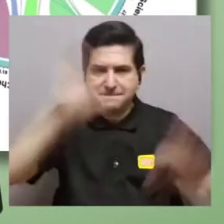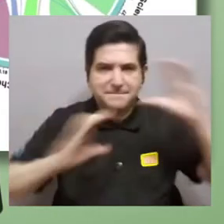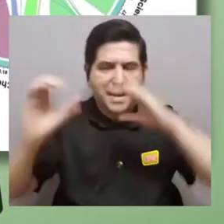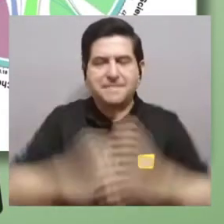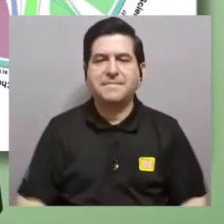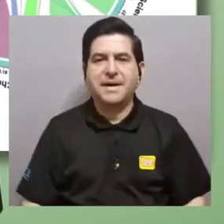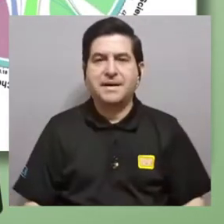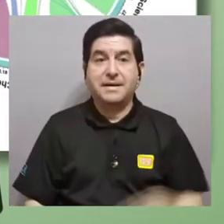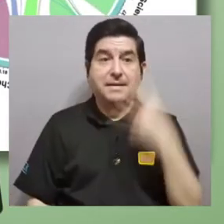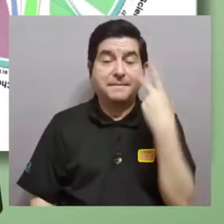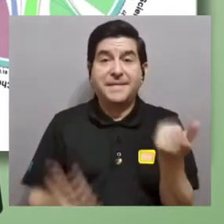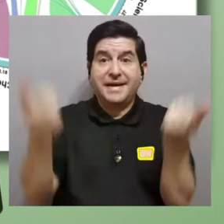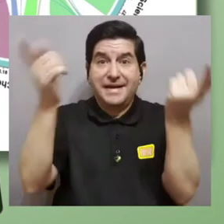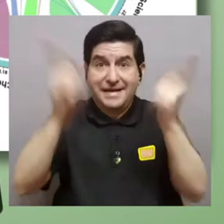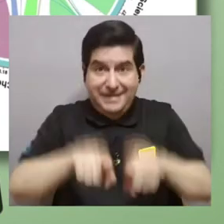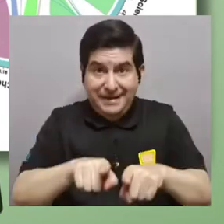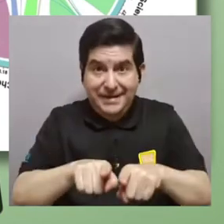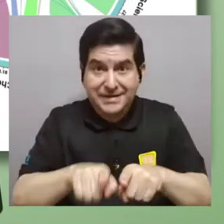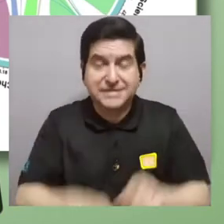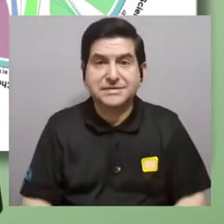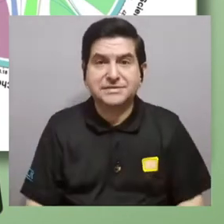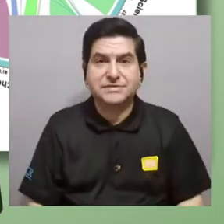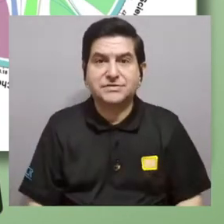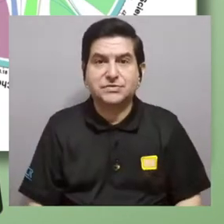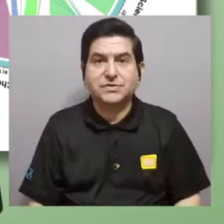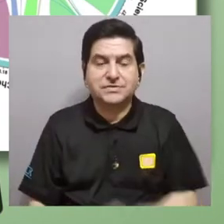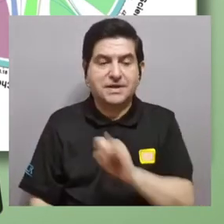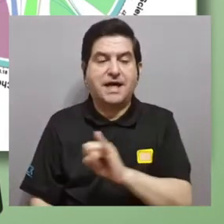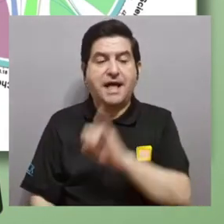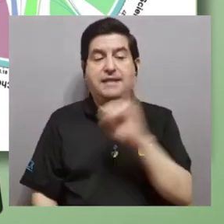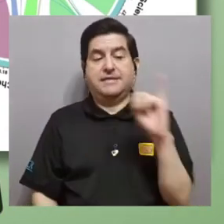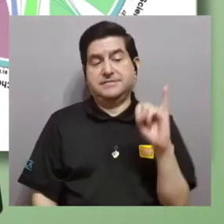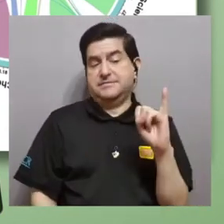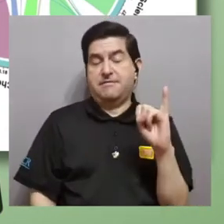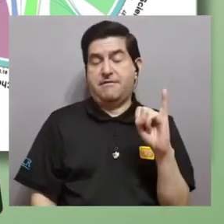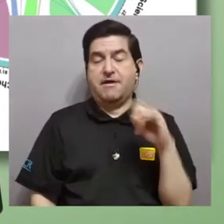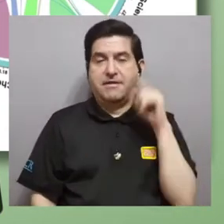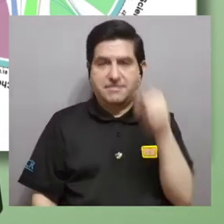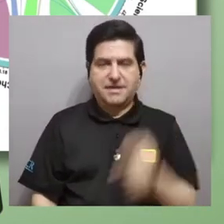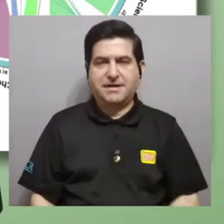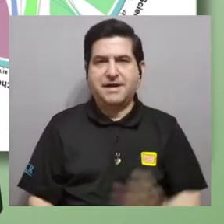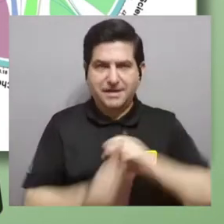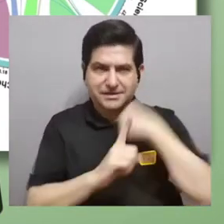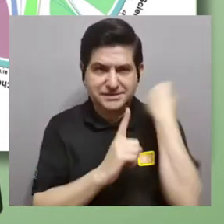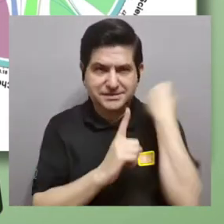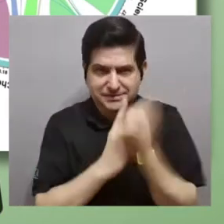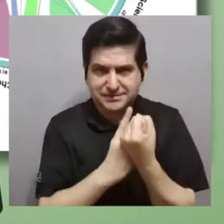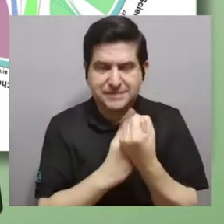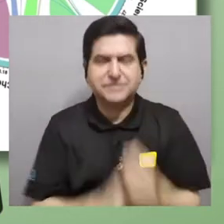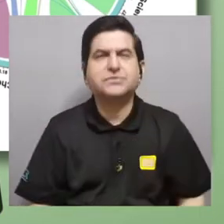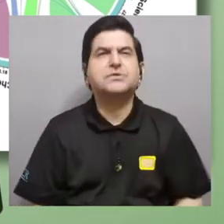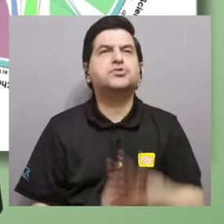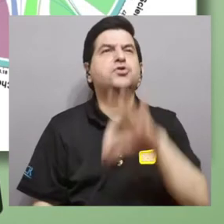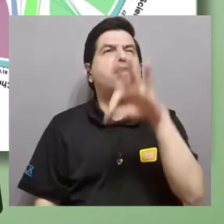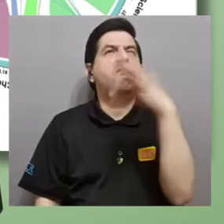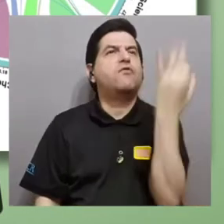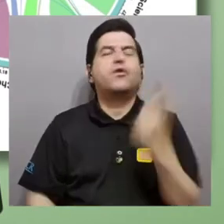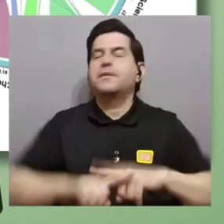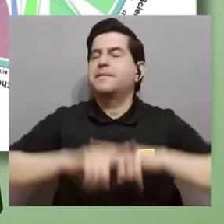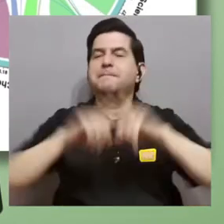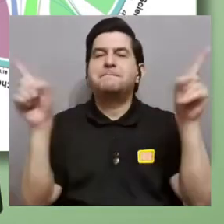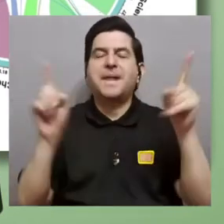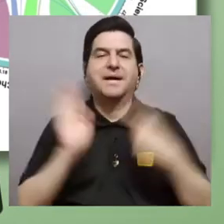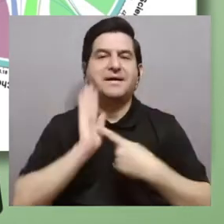ciencias. Esto, vean que en el caso de la imagen de la izquierda, estas superposiciones es una